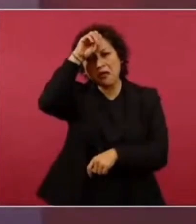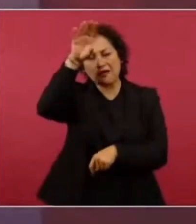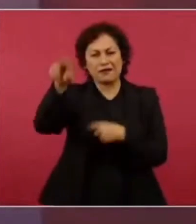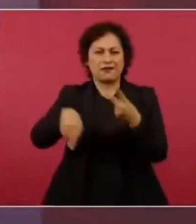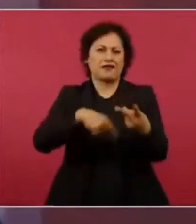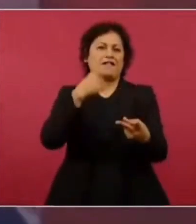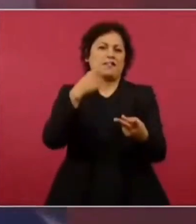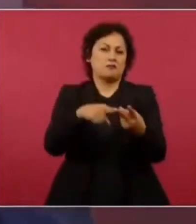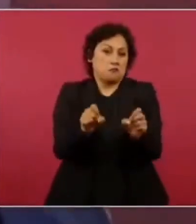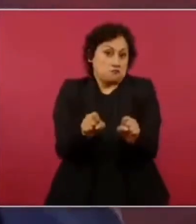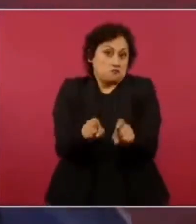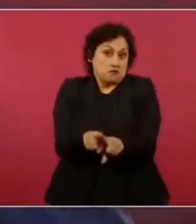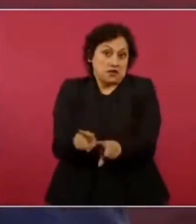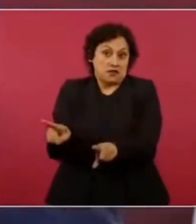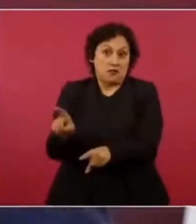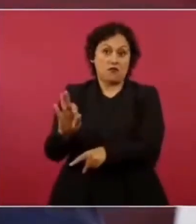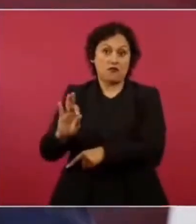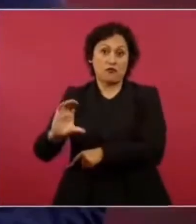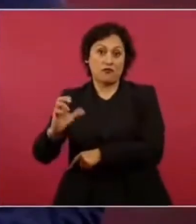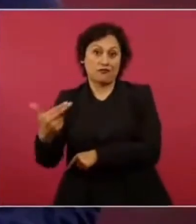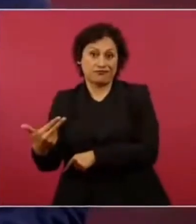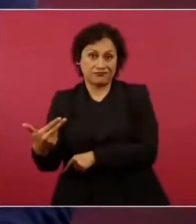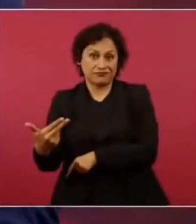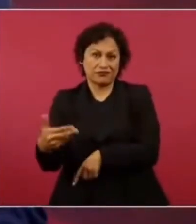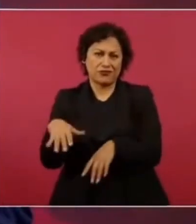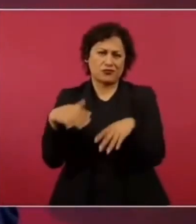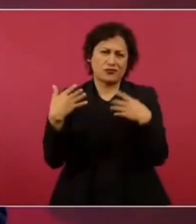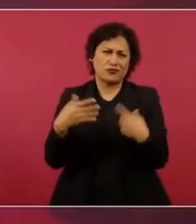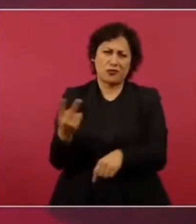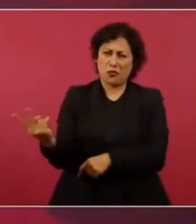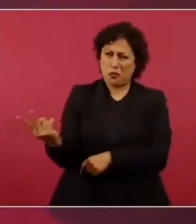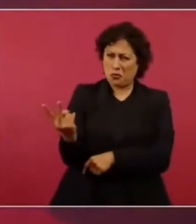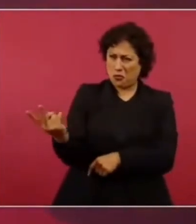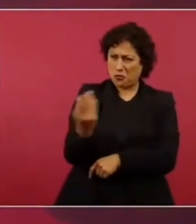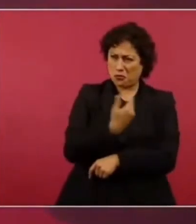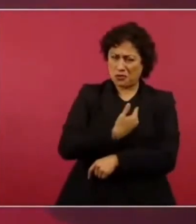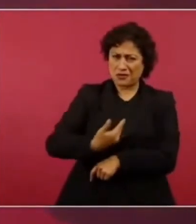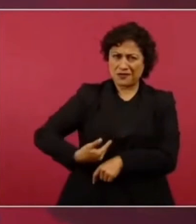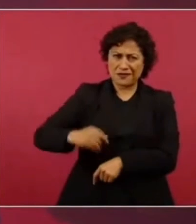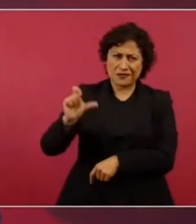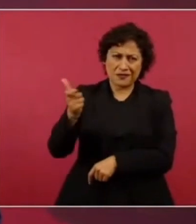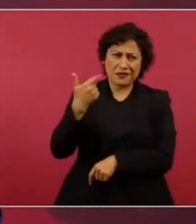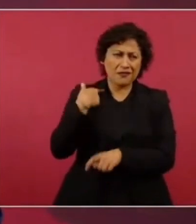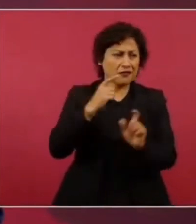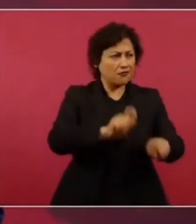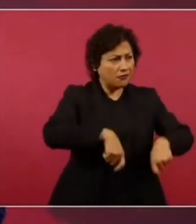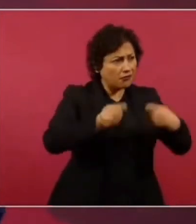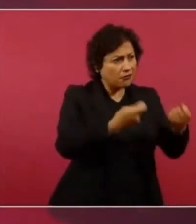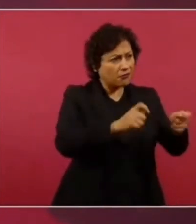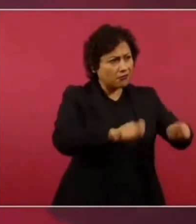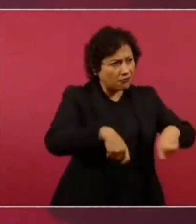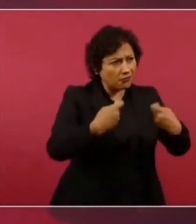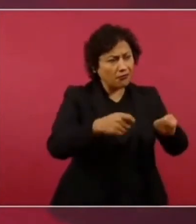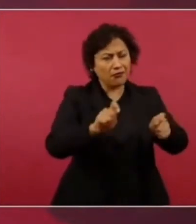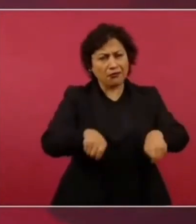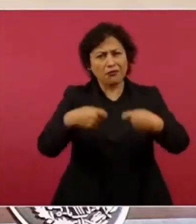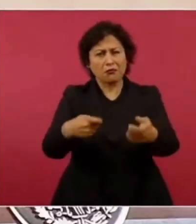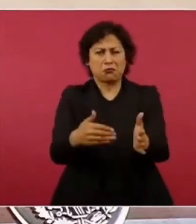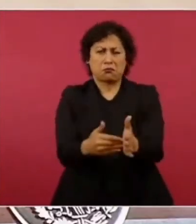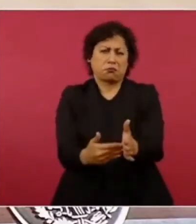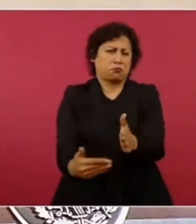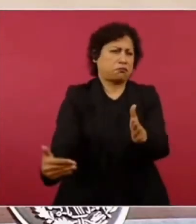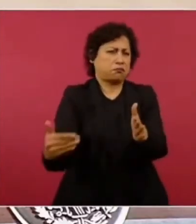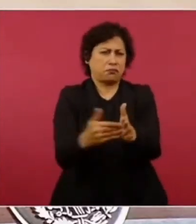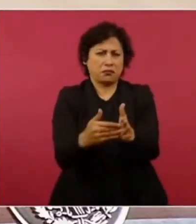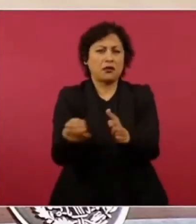entregaron millones de hectáreas a empresas mineras.